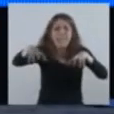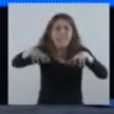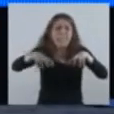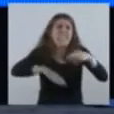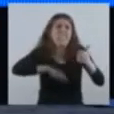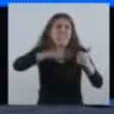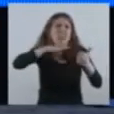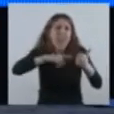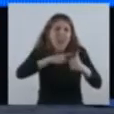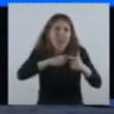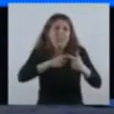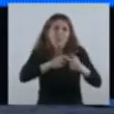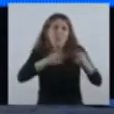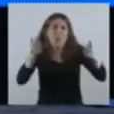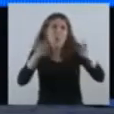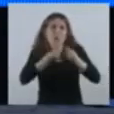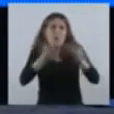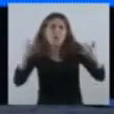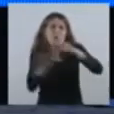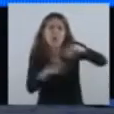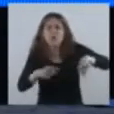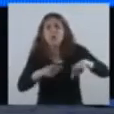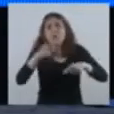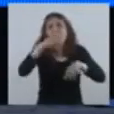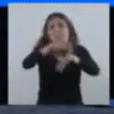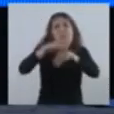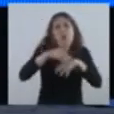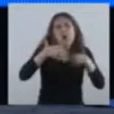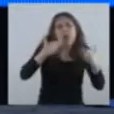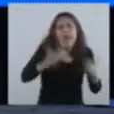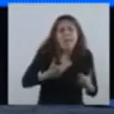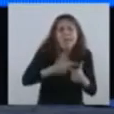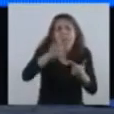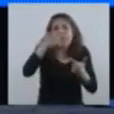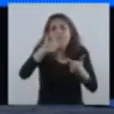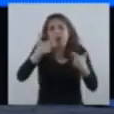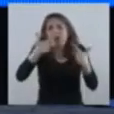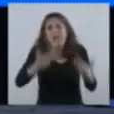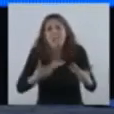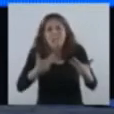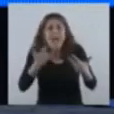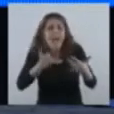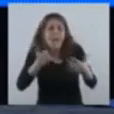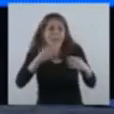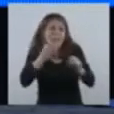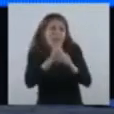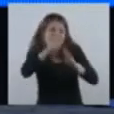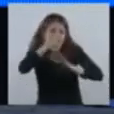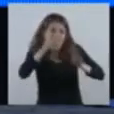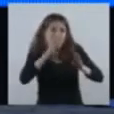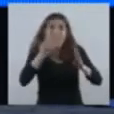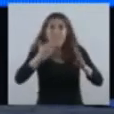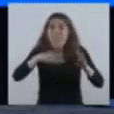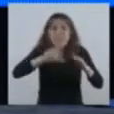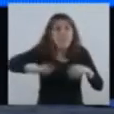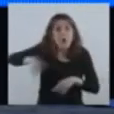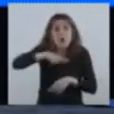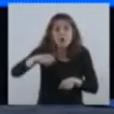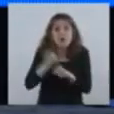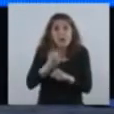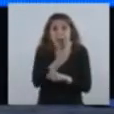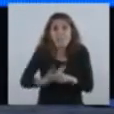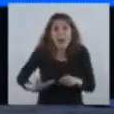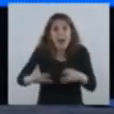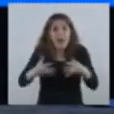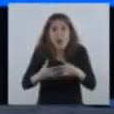terapistas que se cansan, y debemos garantizar, como hemos garantizado hasta el día de hoy, que todos tengan